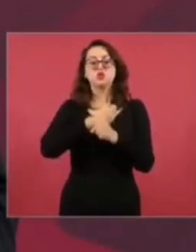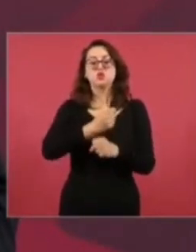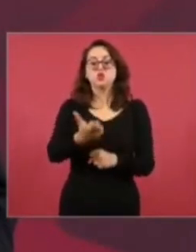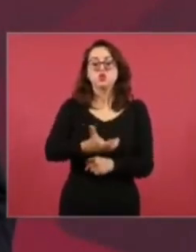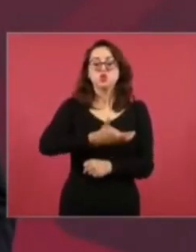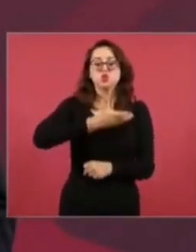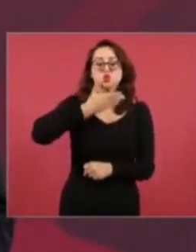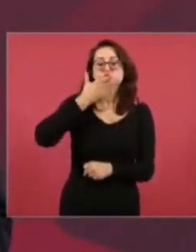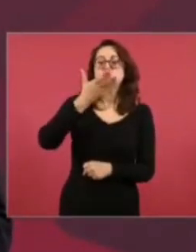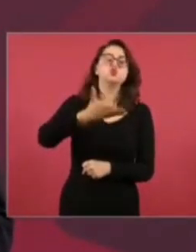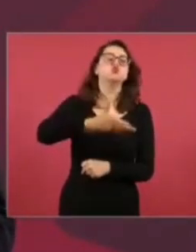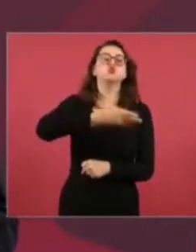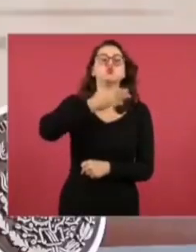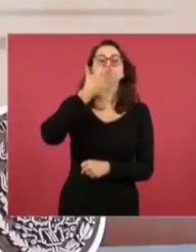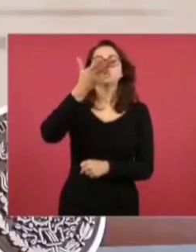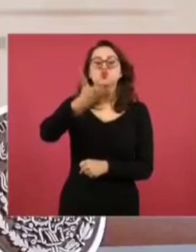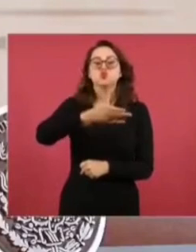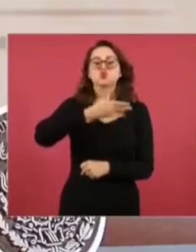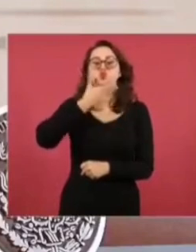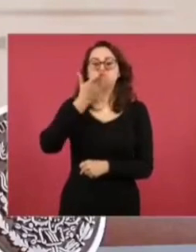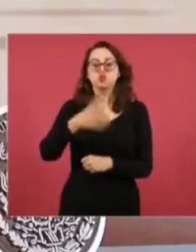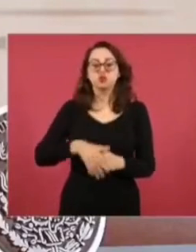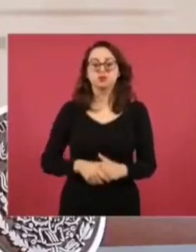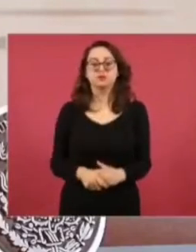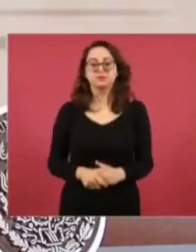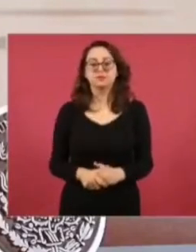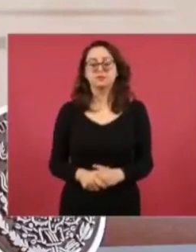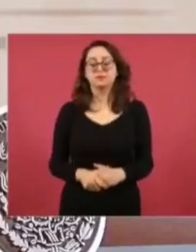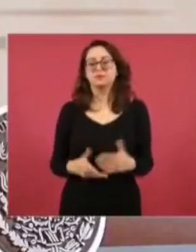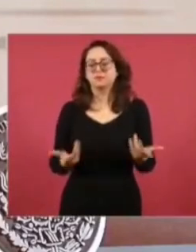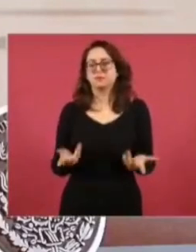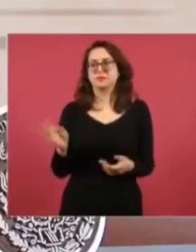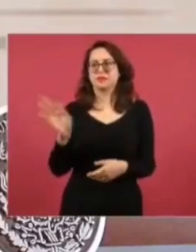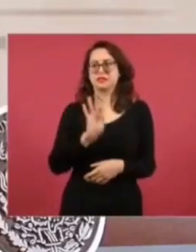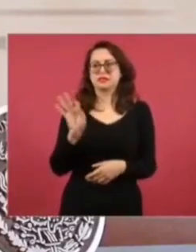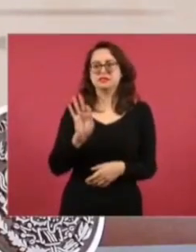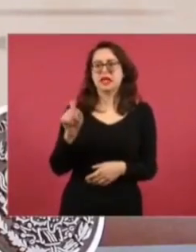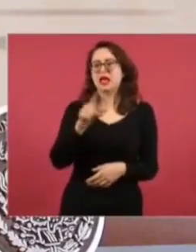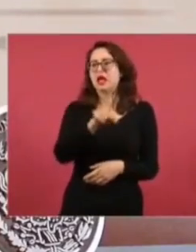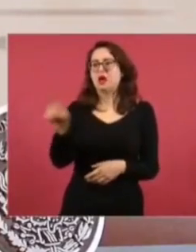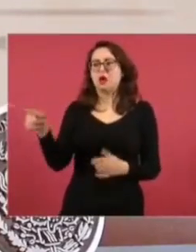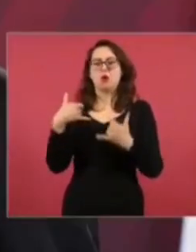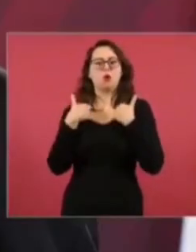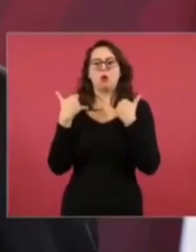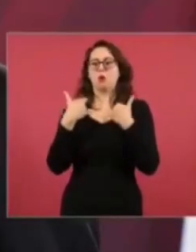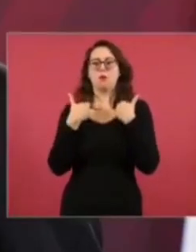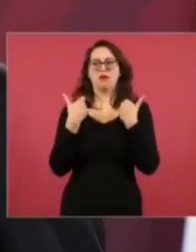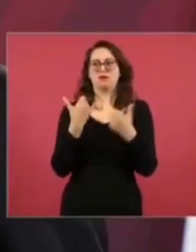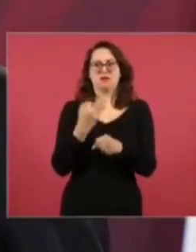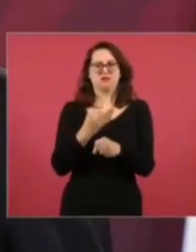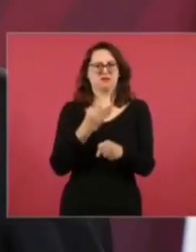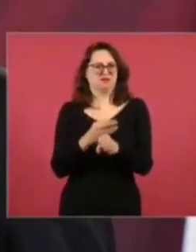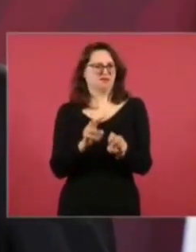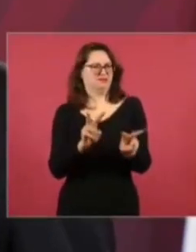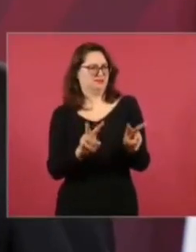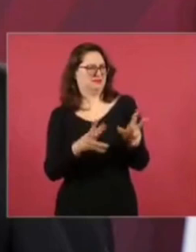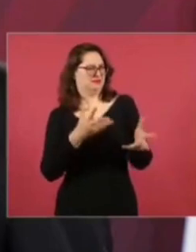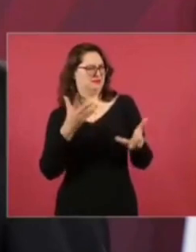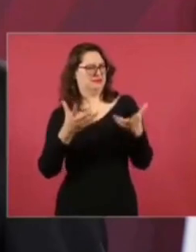Los jóvenes tienen que conocer toda esta historia,